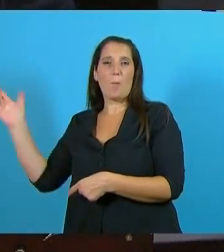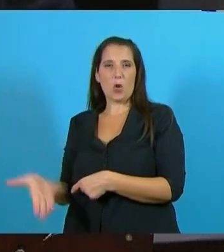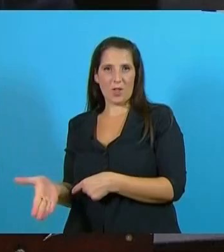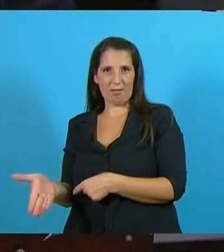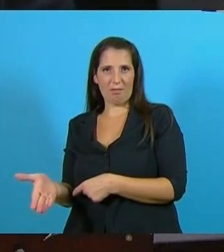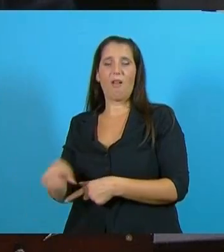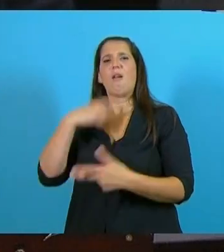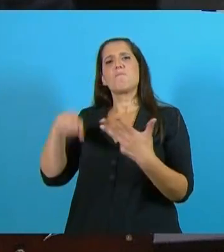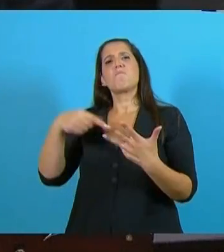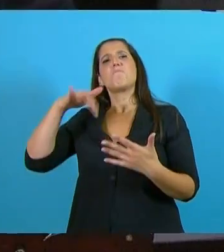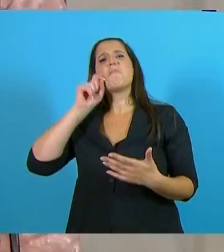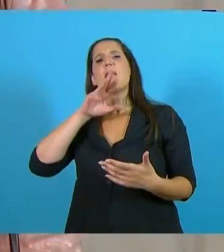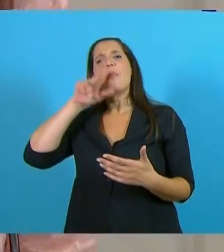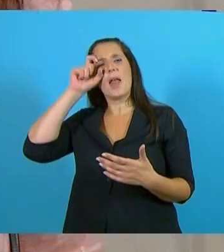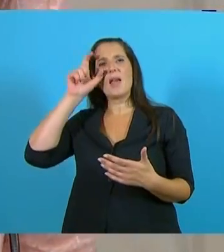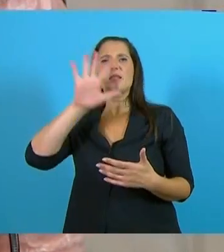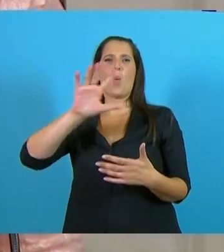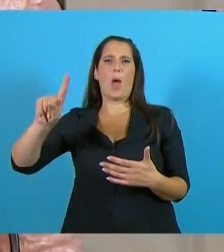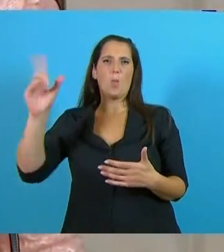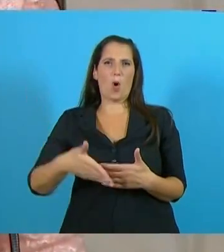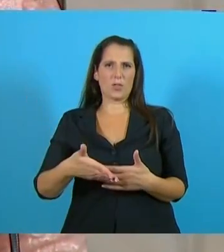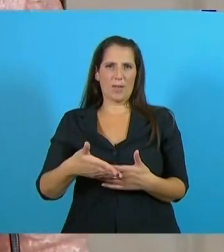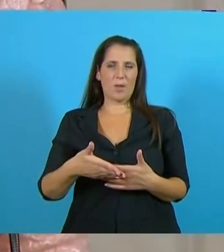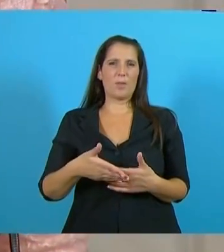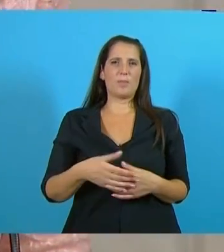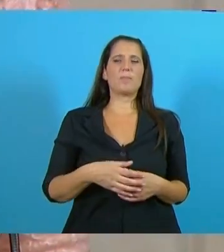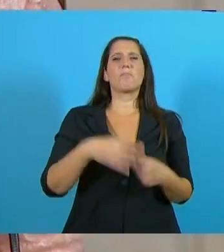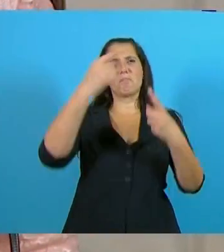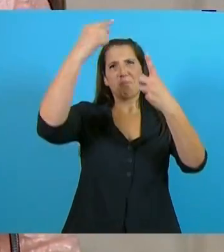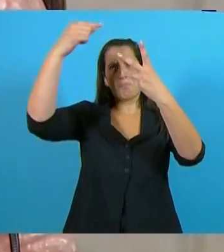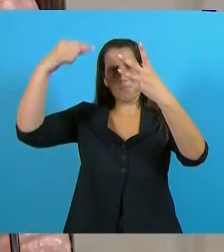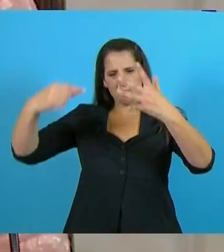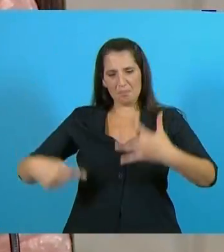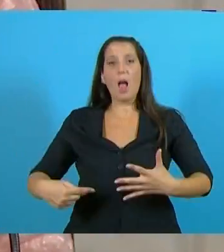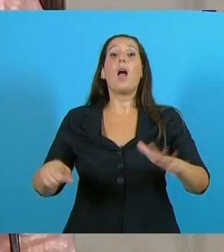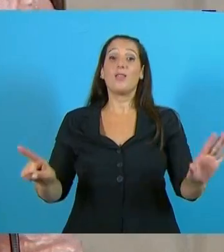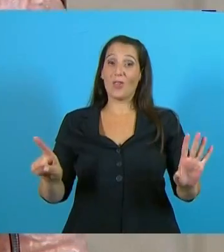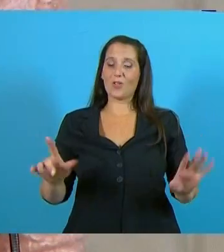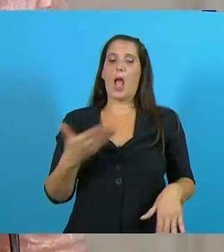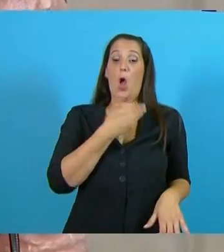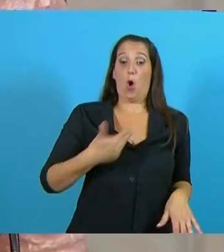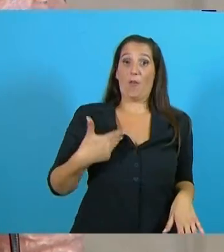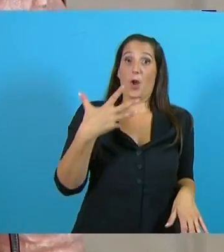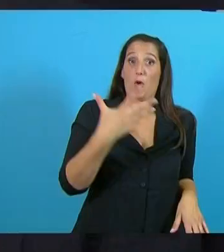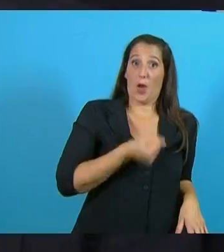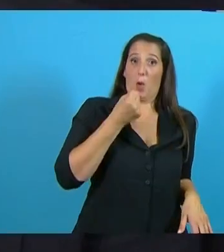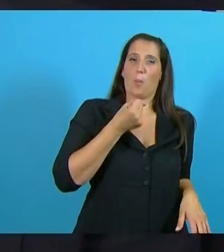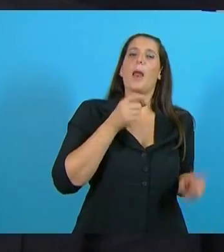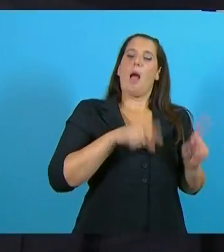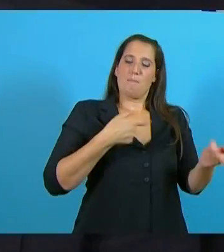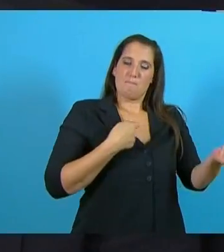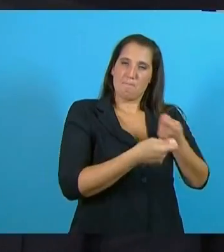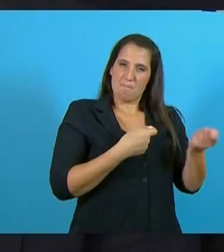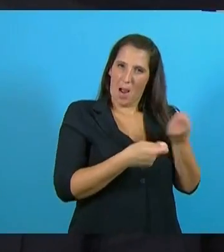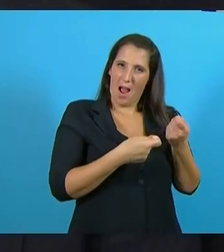Mitre un 51%. Por lo tanto, recuperando el Estado y administrando en la forma que lo estamos